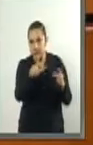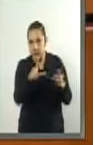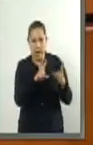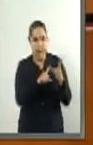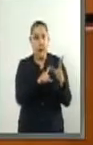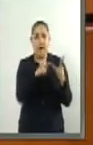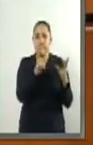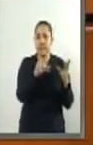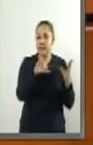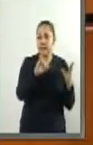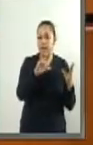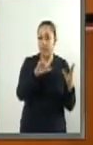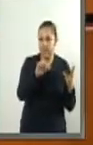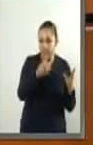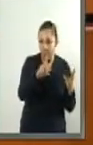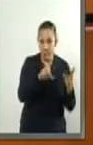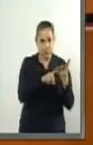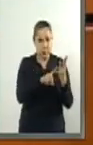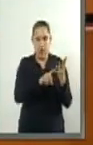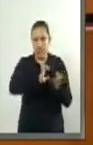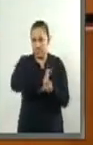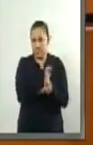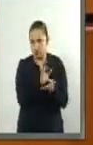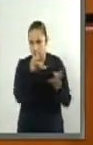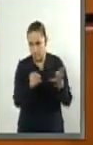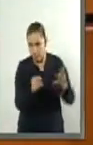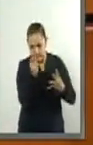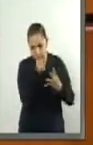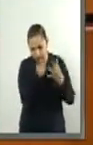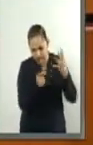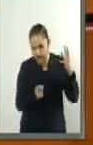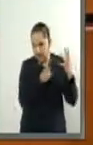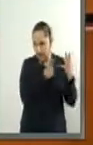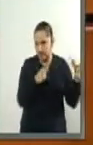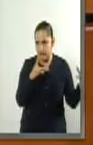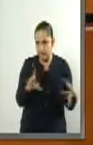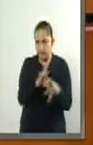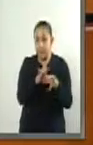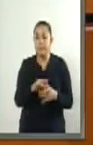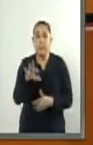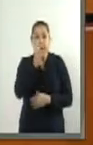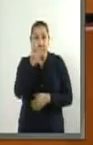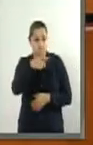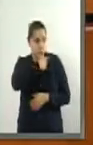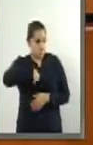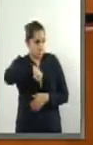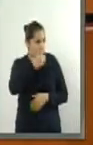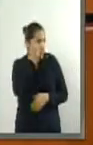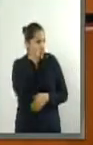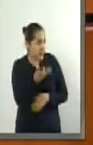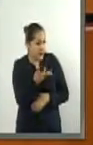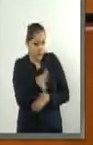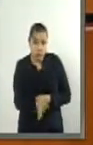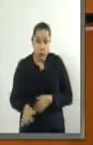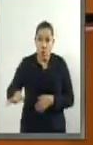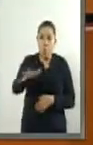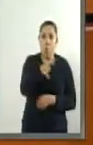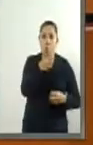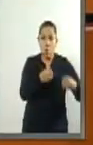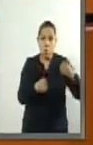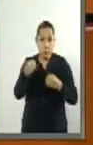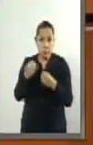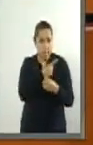discriminación si pretendemos procurar la justicia en nuestra sociedad demos certeza